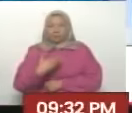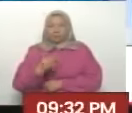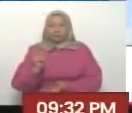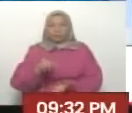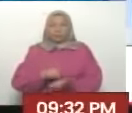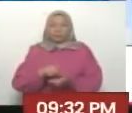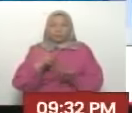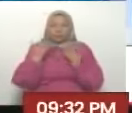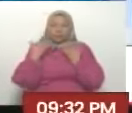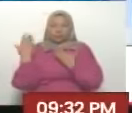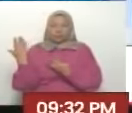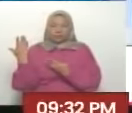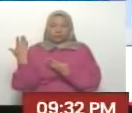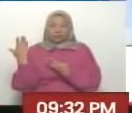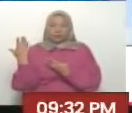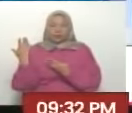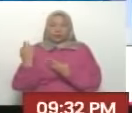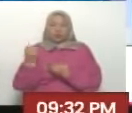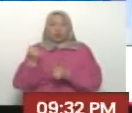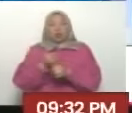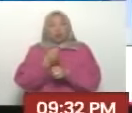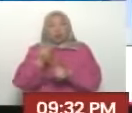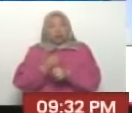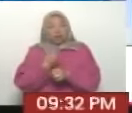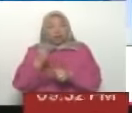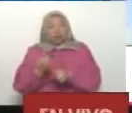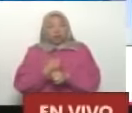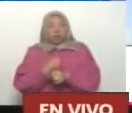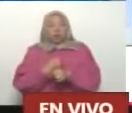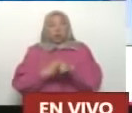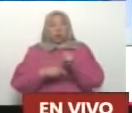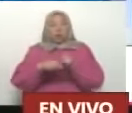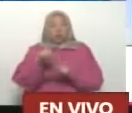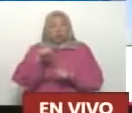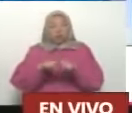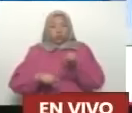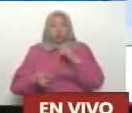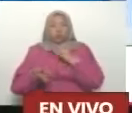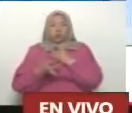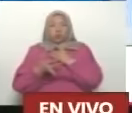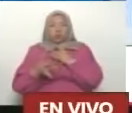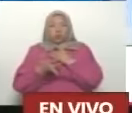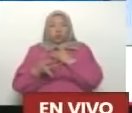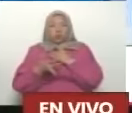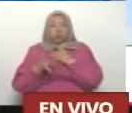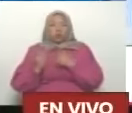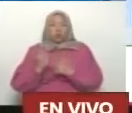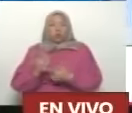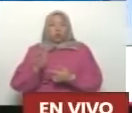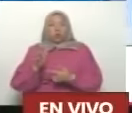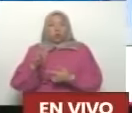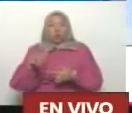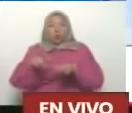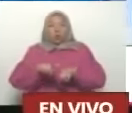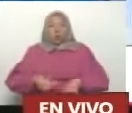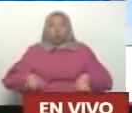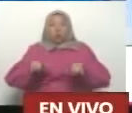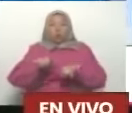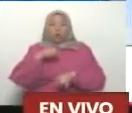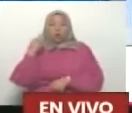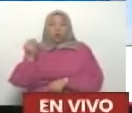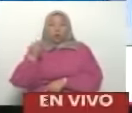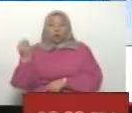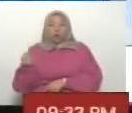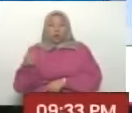vamos a entregar las obras, los equipos y todo lo que tiene que ver con la zona juventud, la